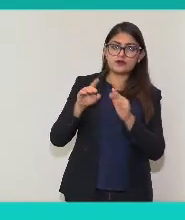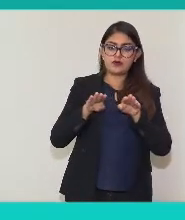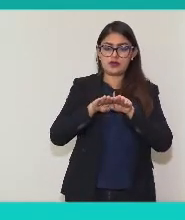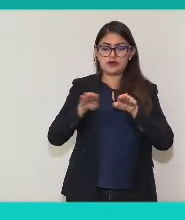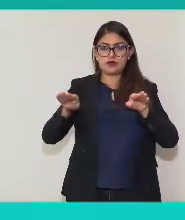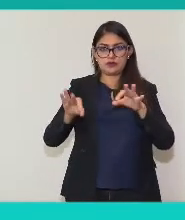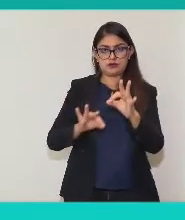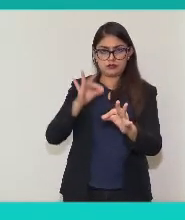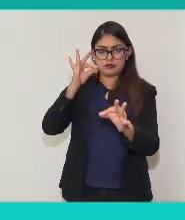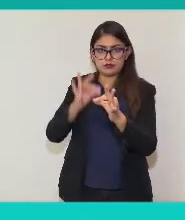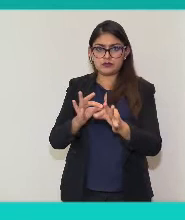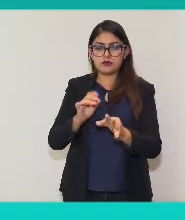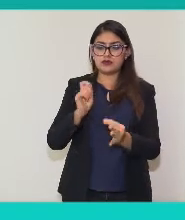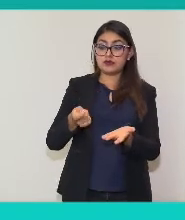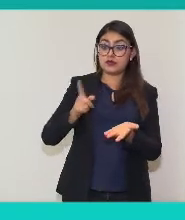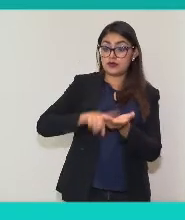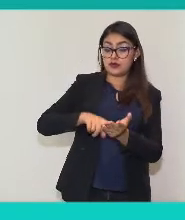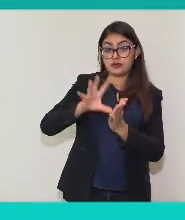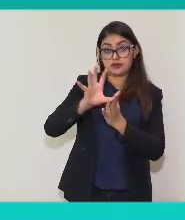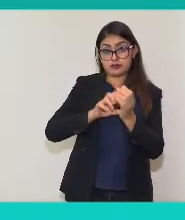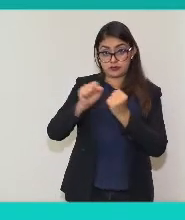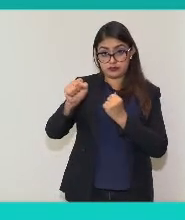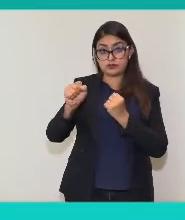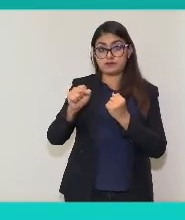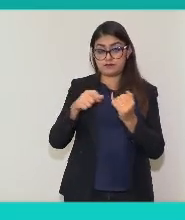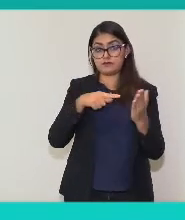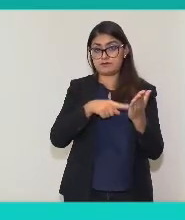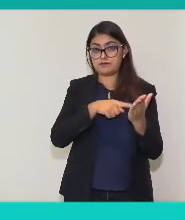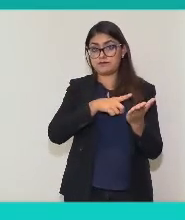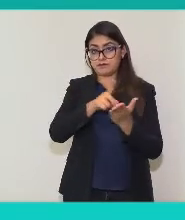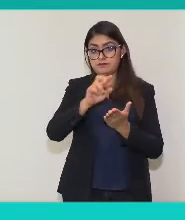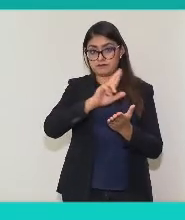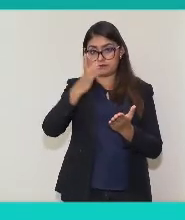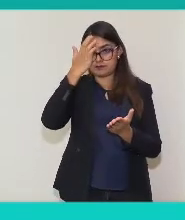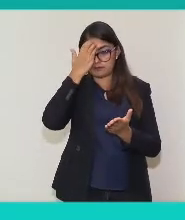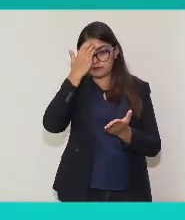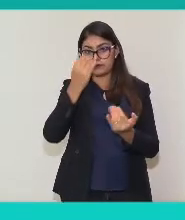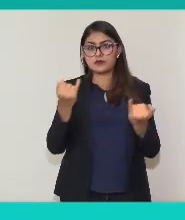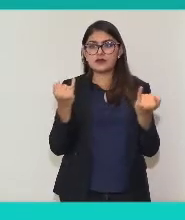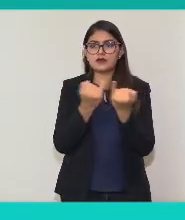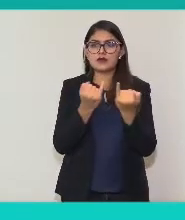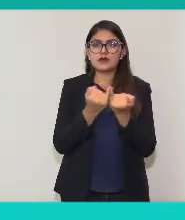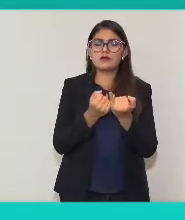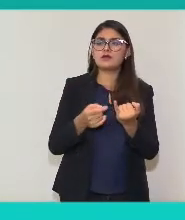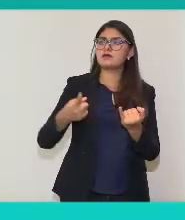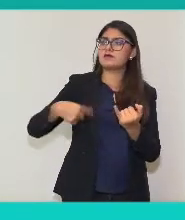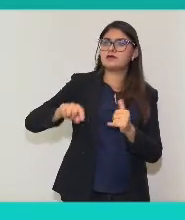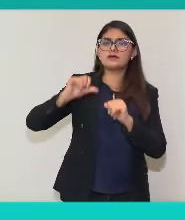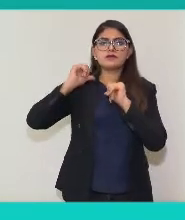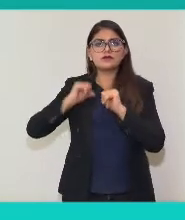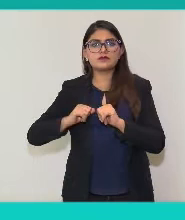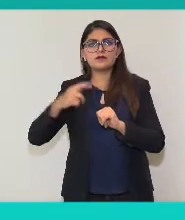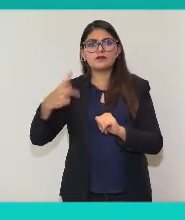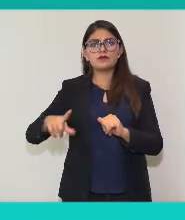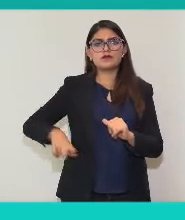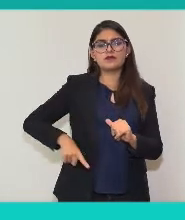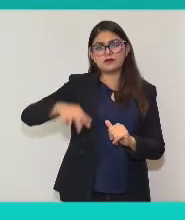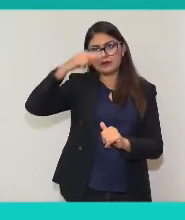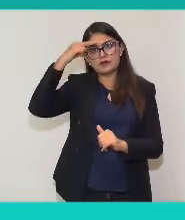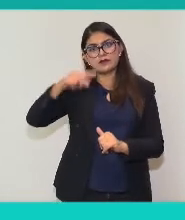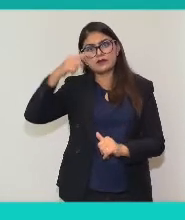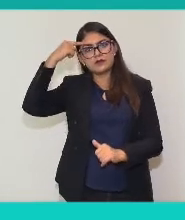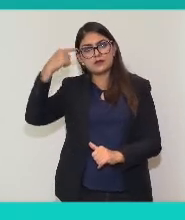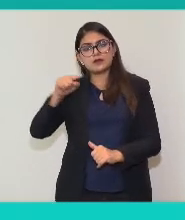el derecho reconocido en nuestra Carta Mara. Una forma también de atender la obligación de los órganos del Estado mexicano de